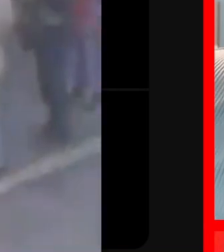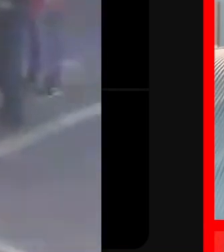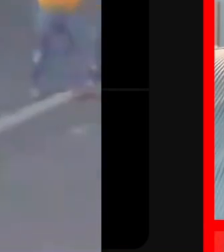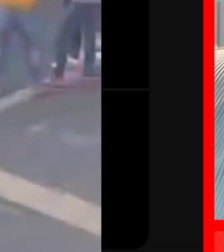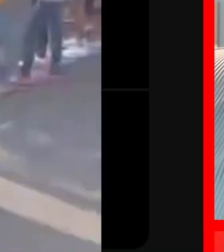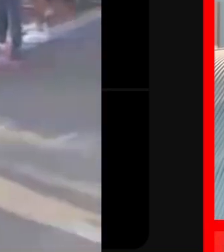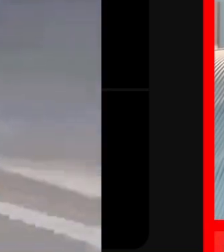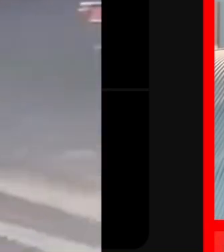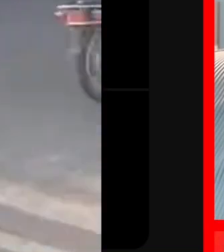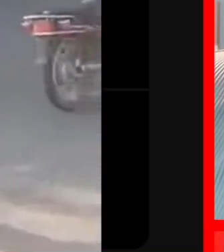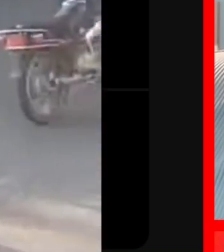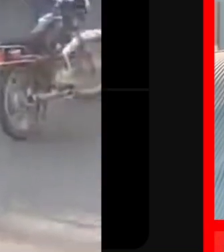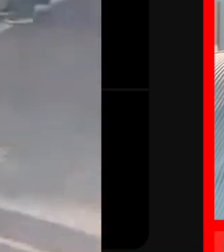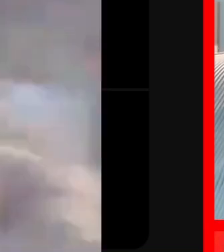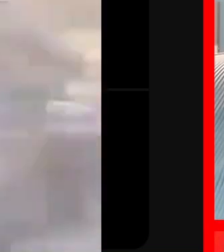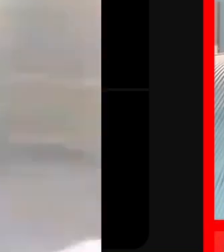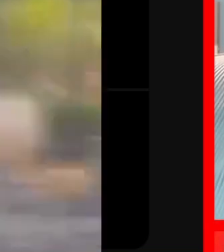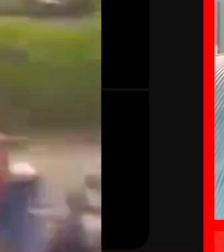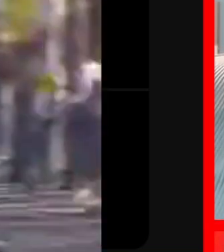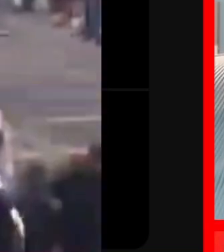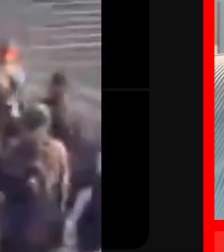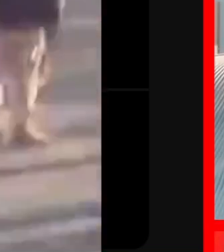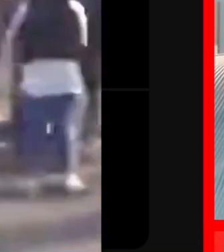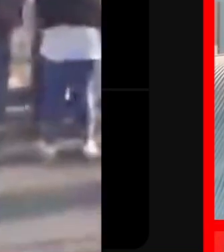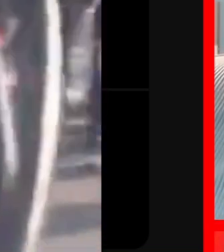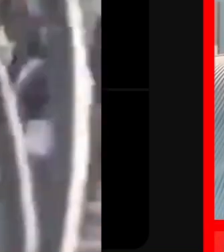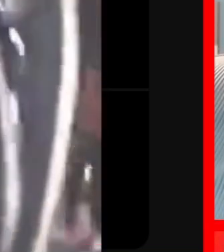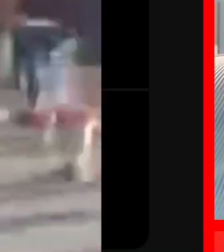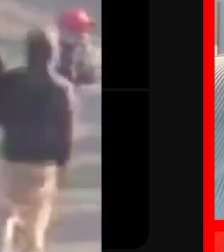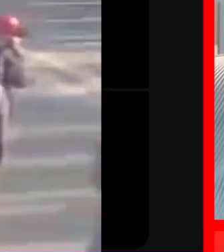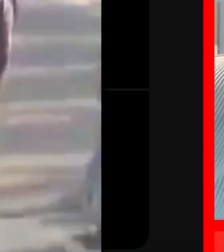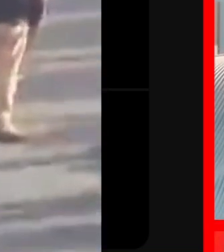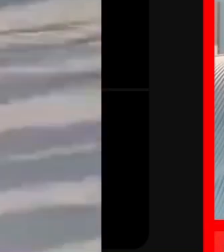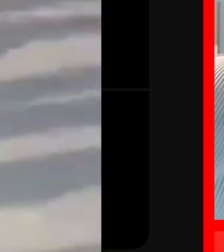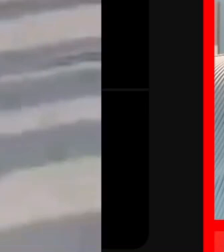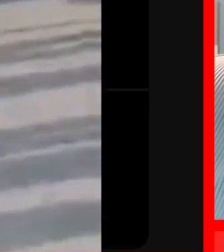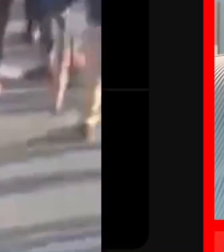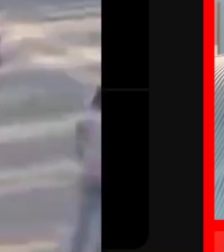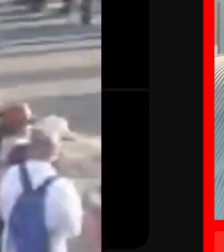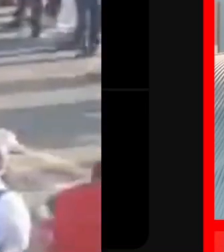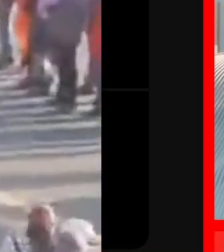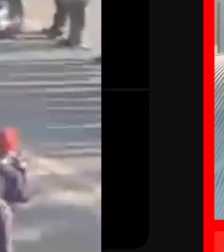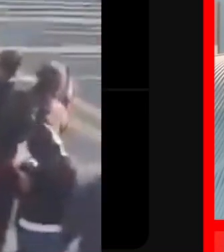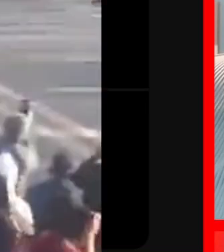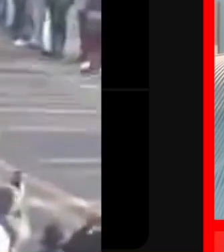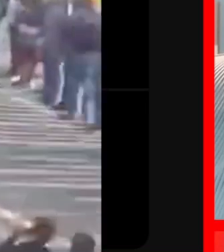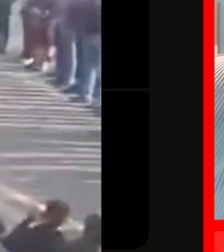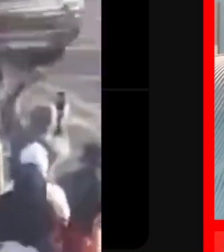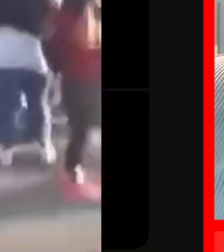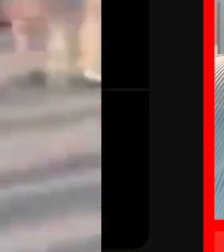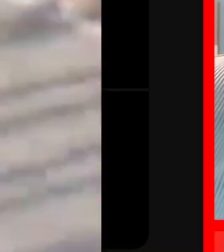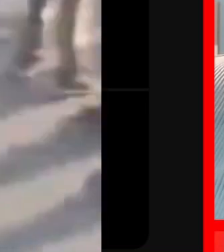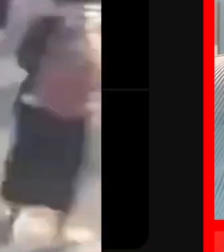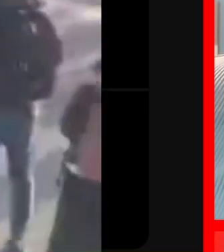no dijeron nada al respecto cuando tenía como Secretario de Seguridad y trabajaba para este